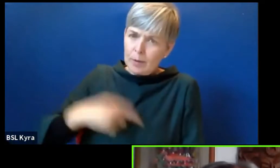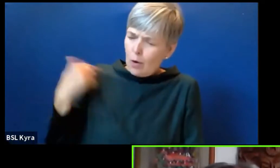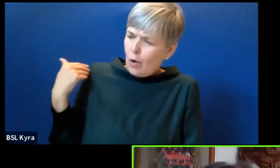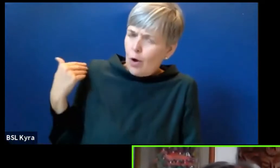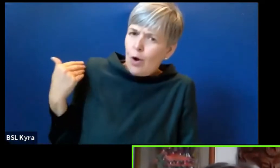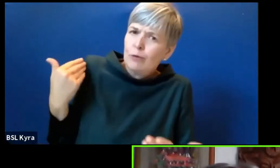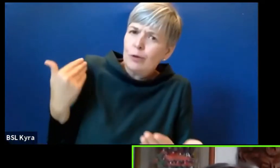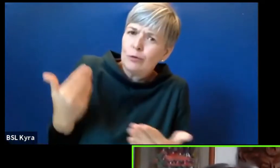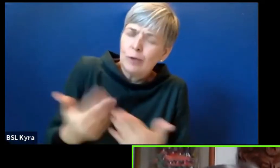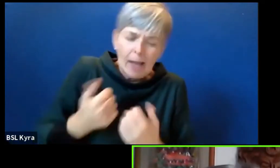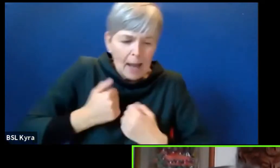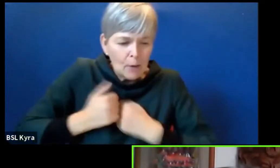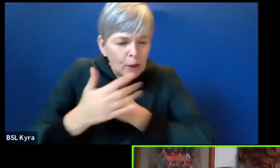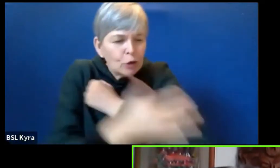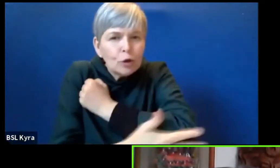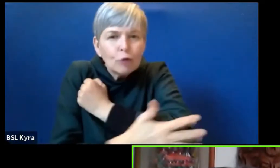socioclimáticos.